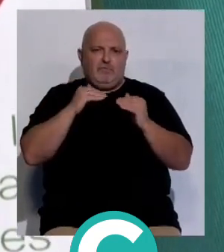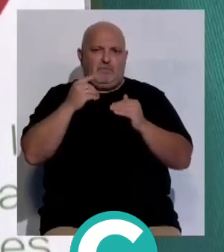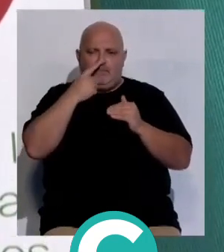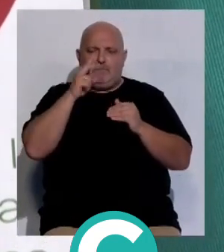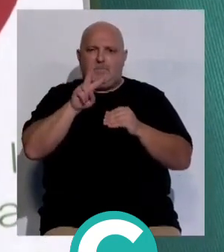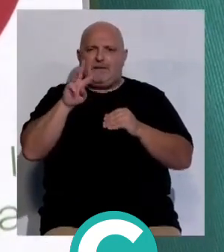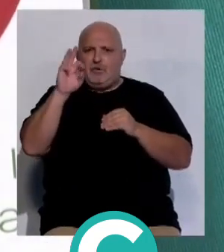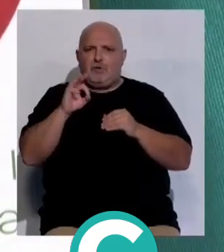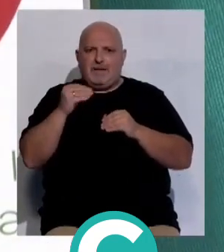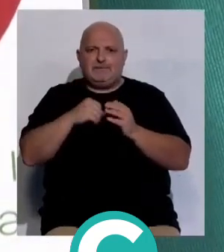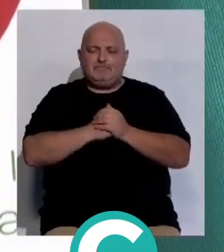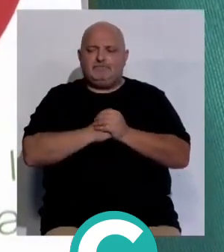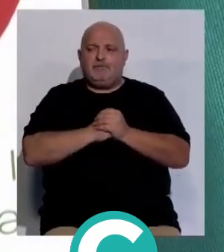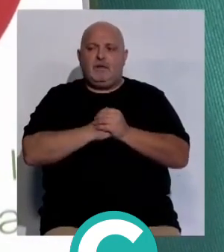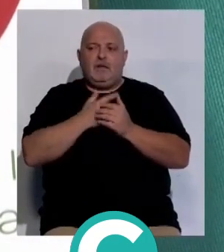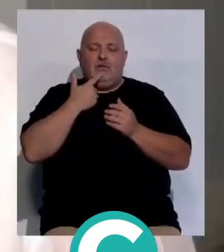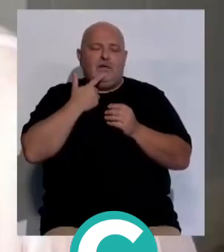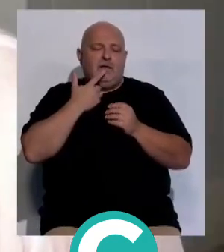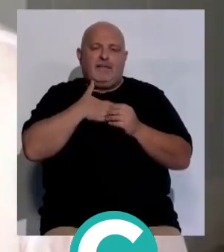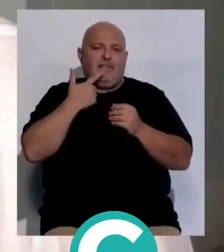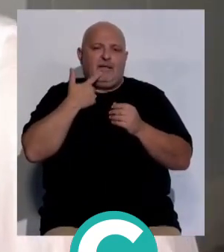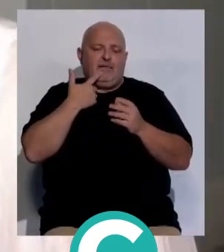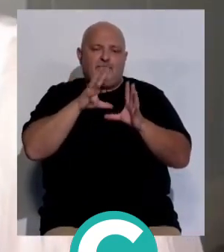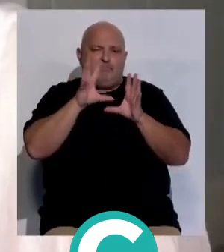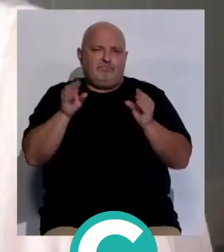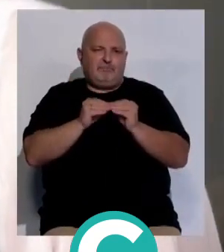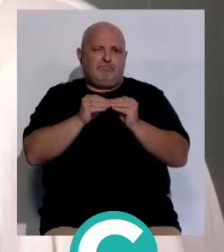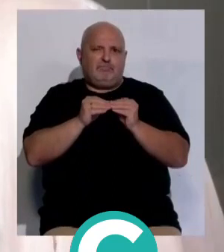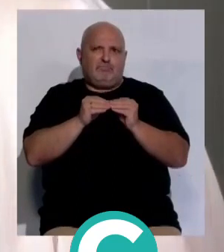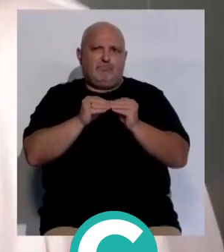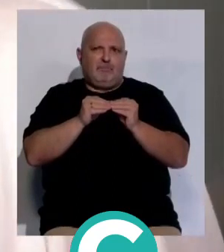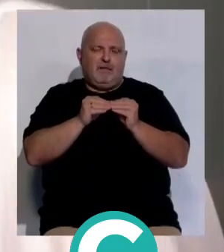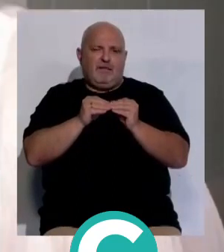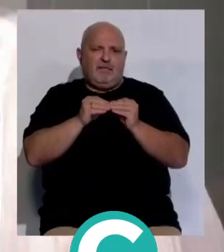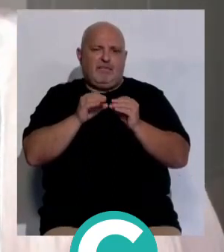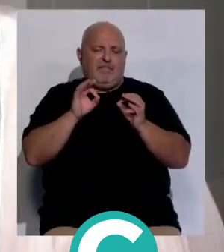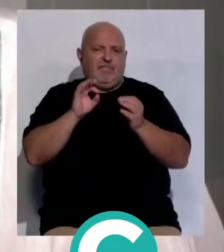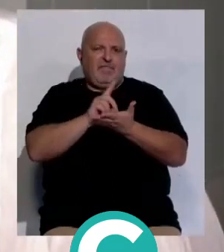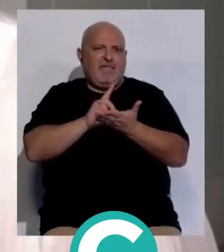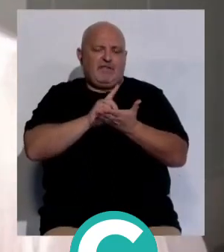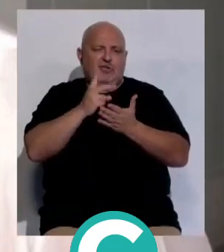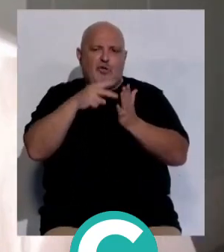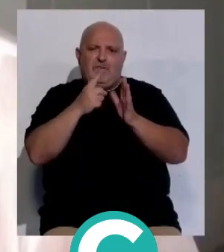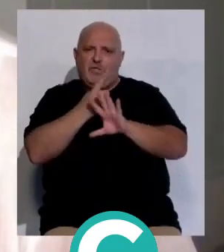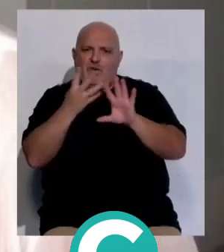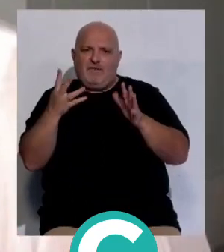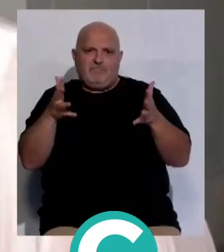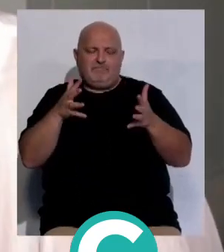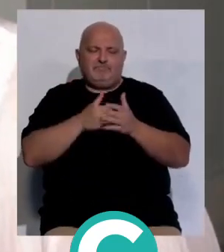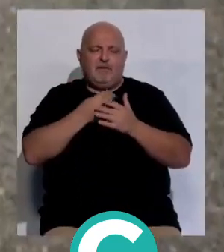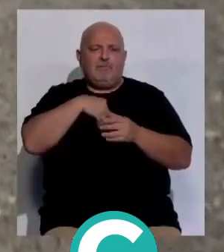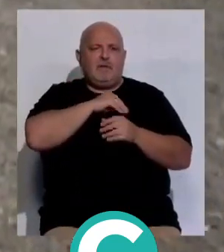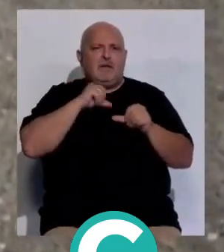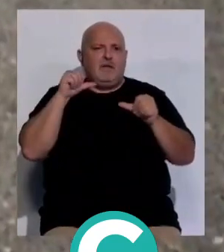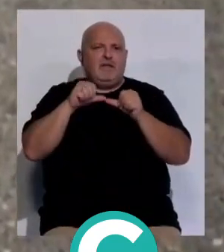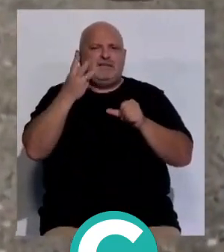anterior de un 23% lo que nos sitúa prácticamente en las cifras de 2019. España